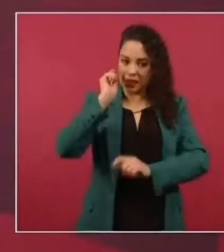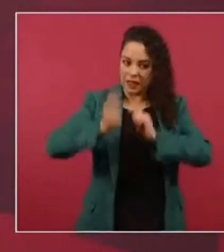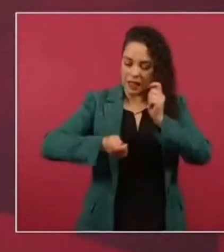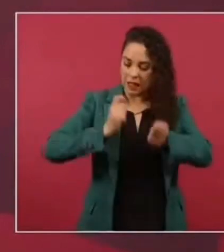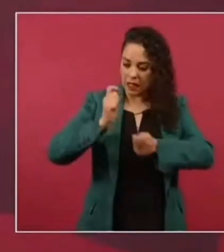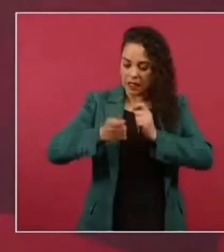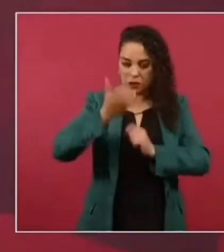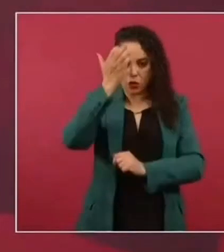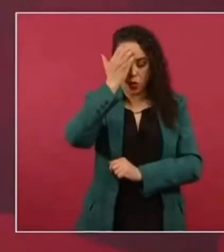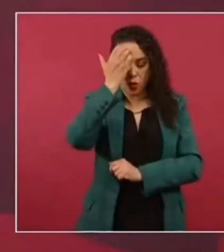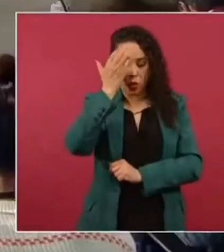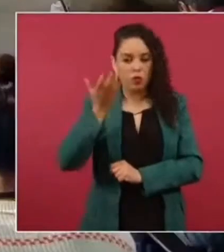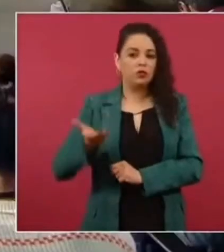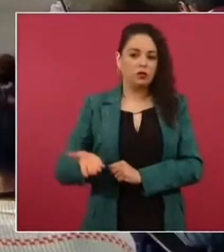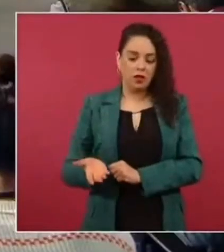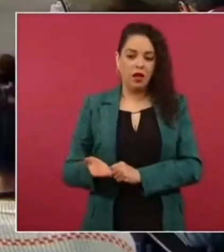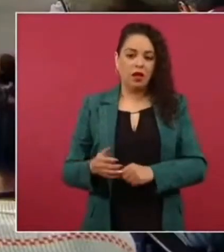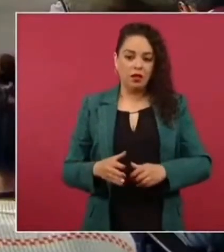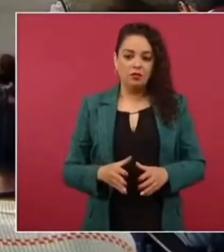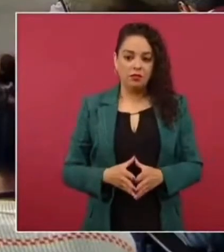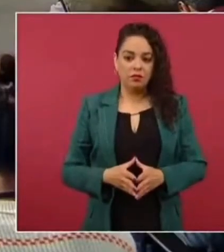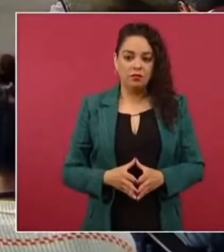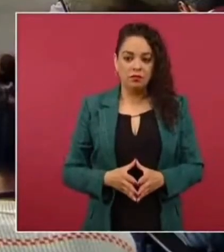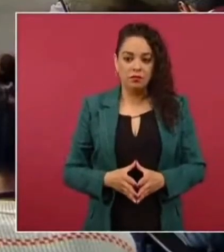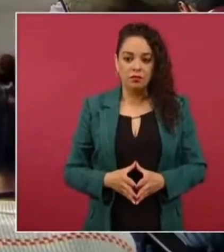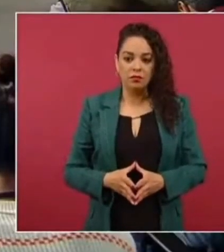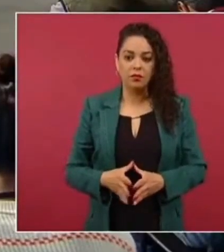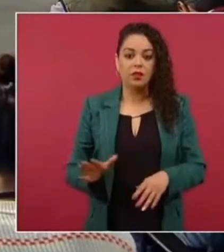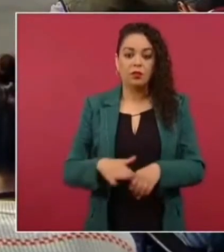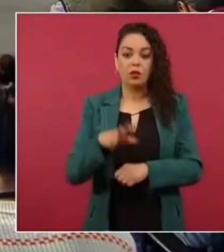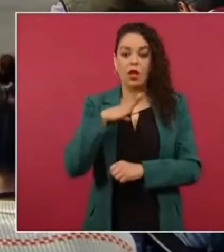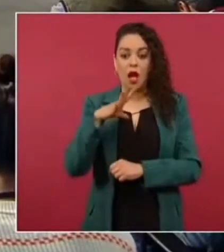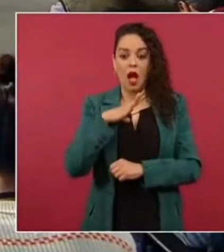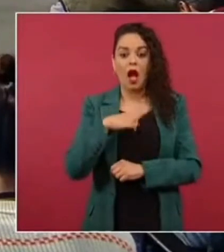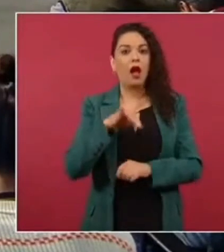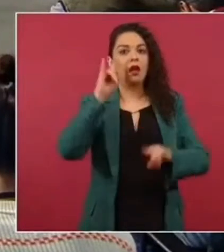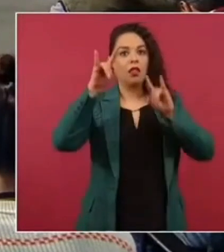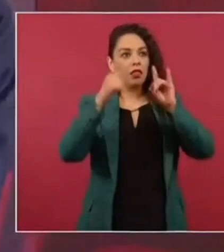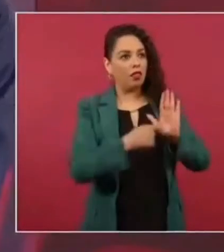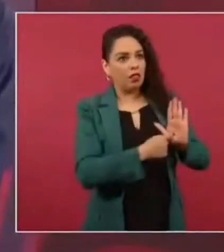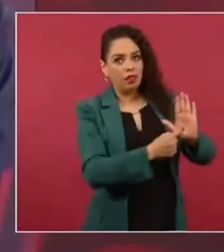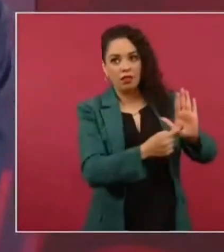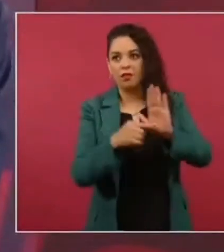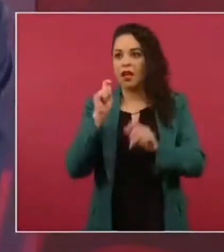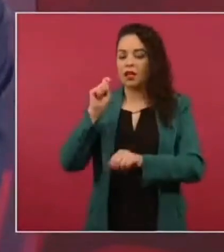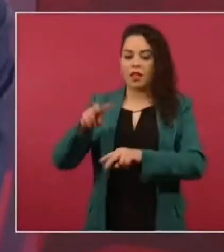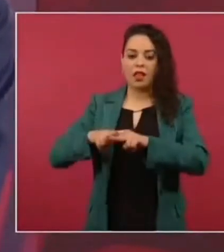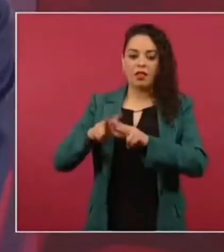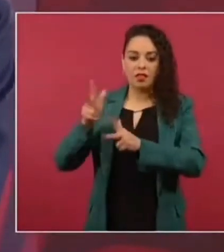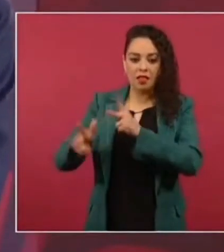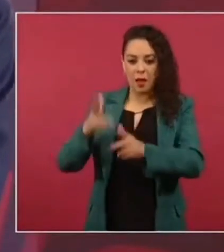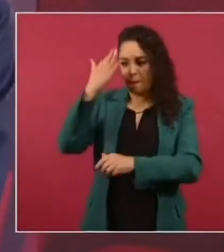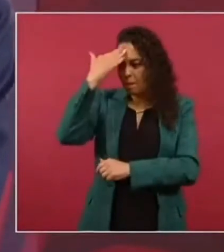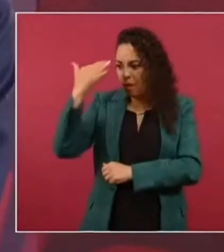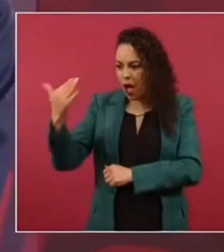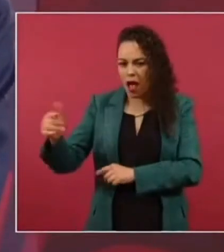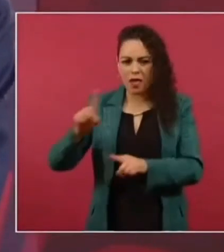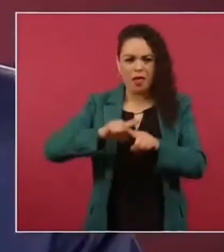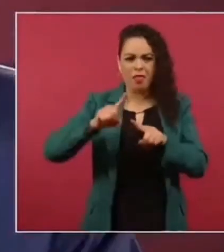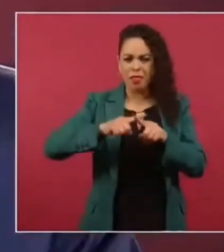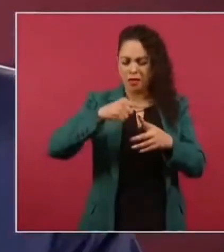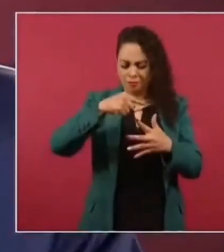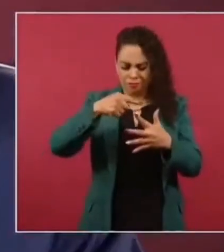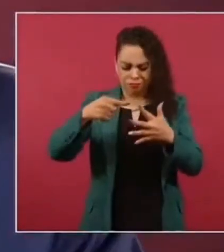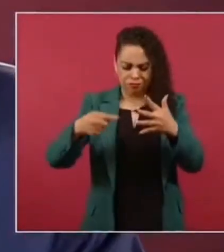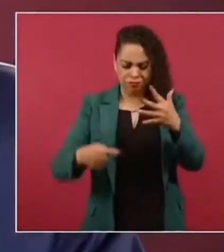exposición del Tren Maya y de muchas cosas y